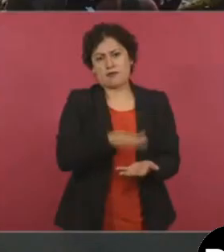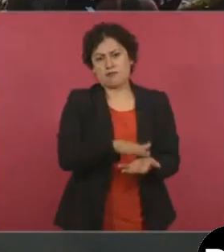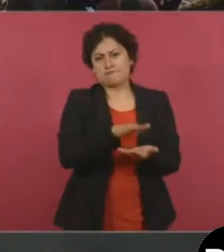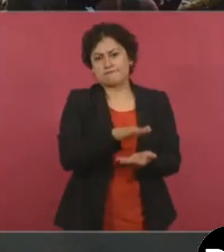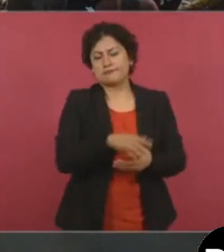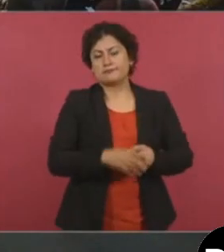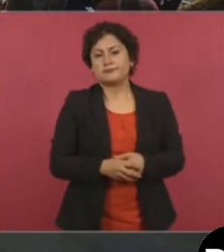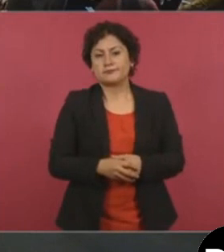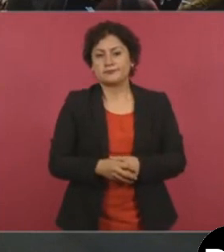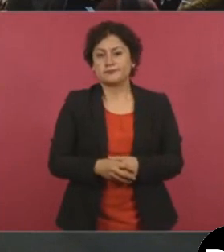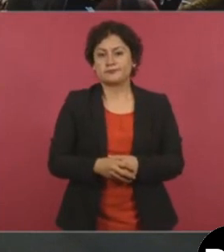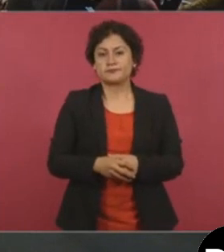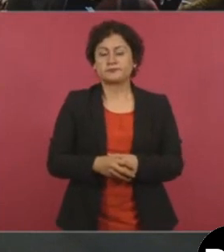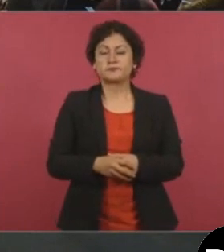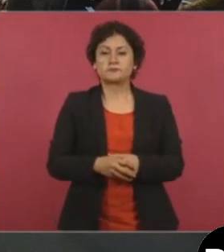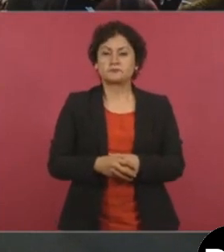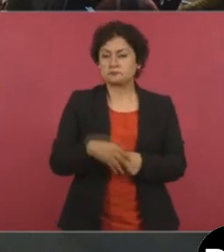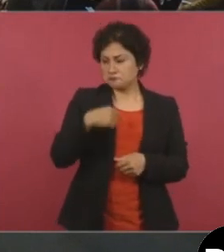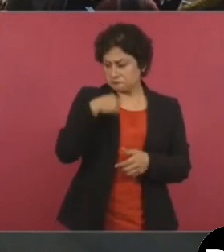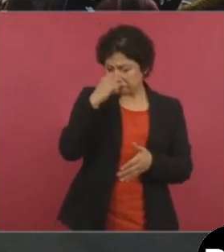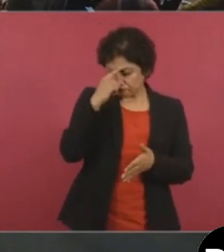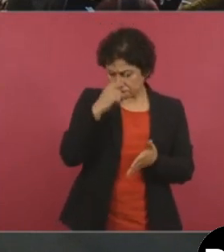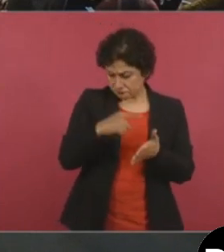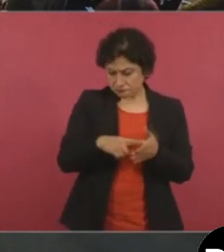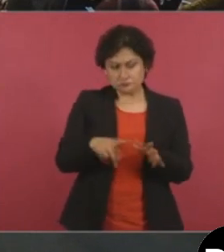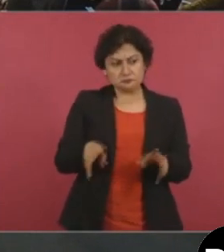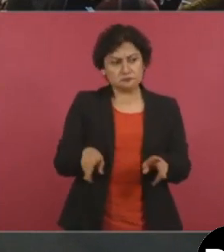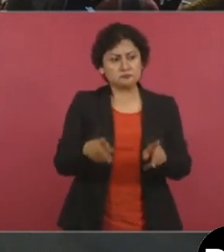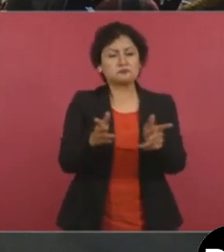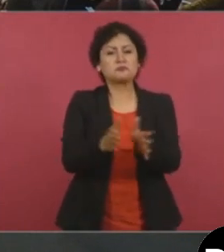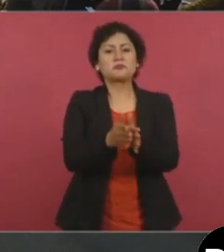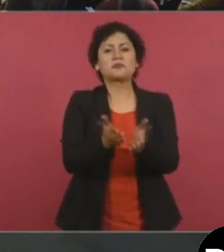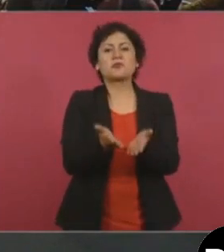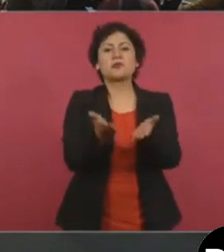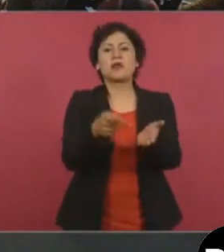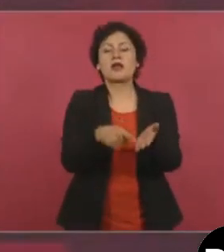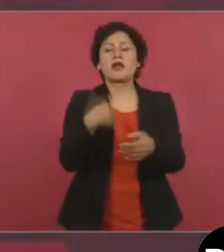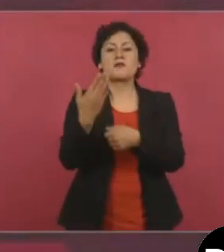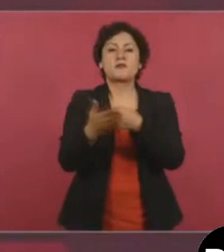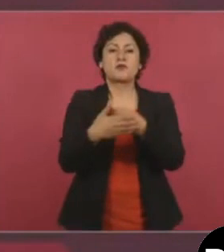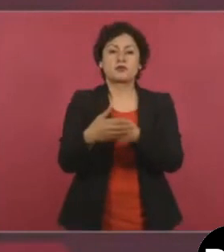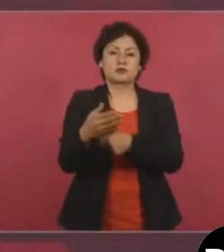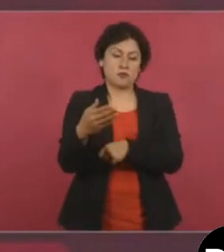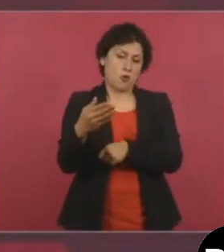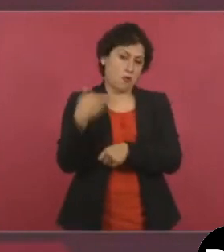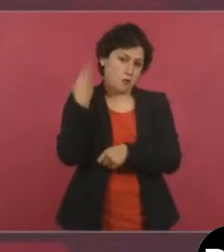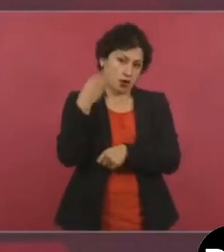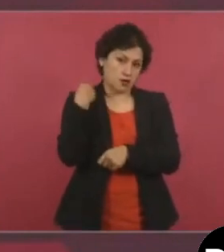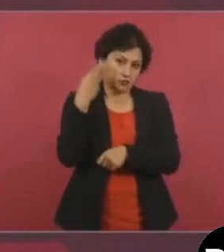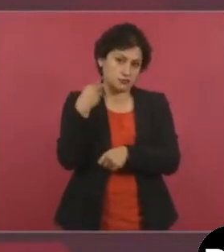va a salir, creo, publicado en marzo, ya es el último libro.